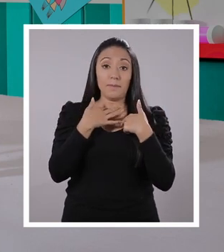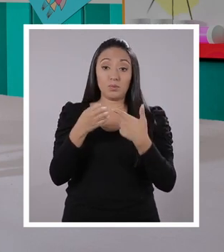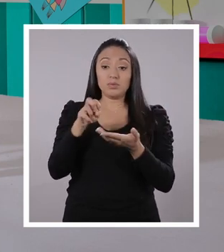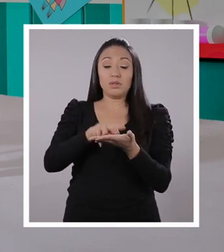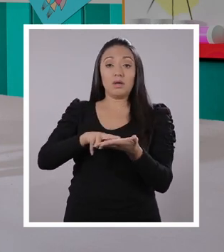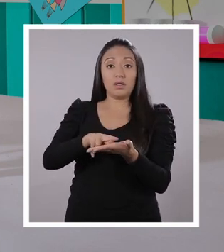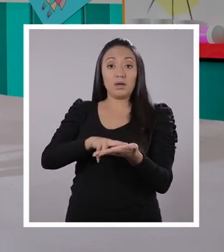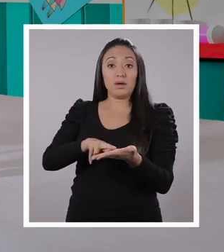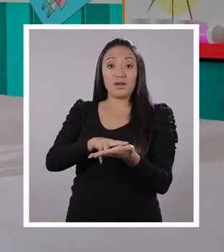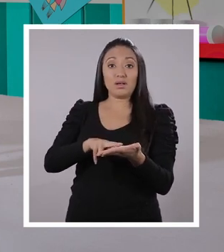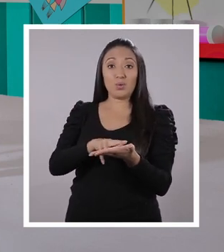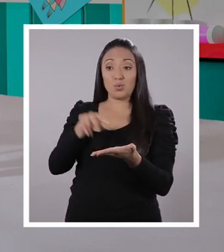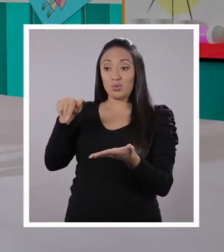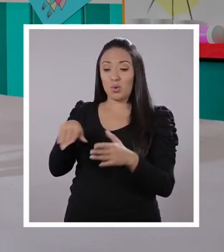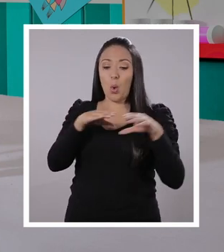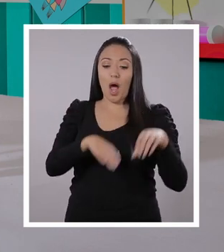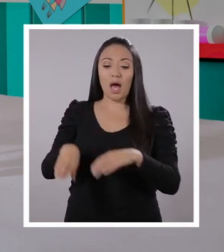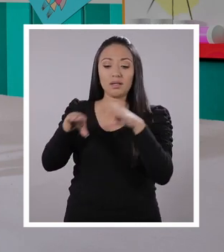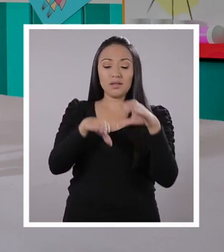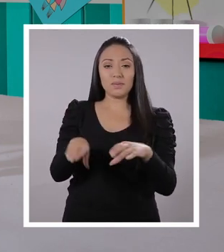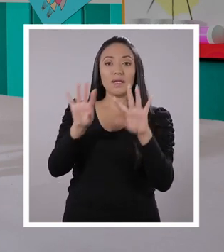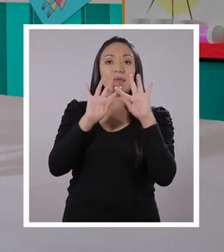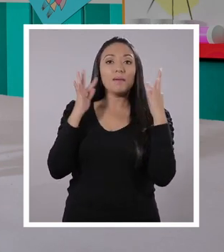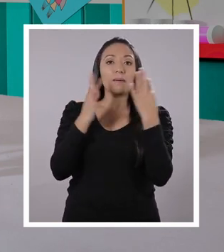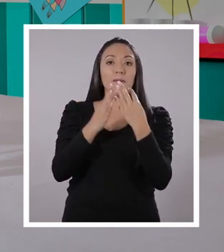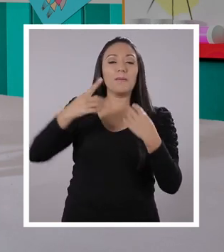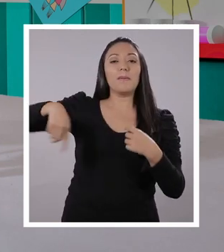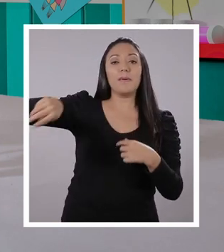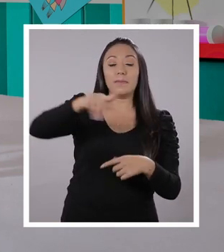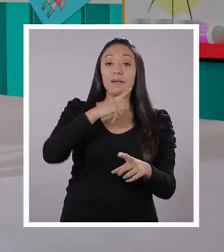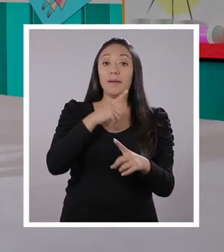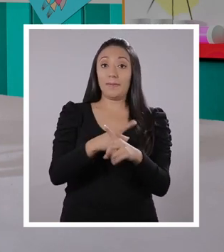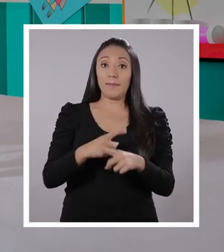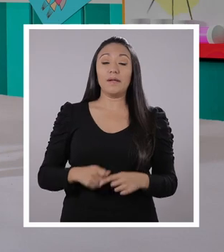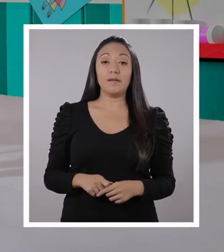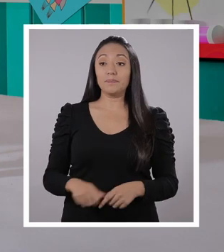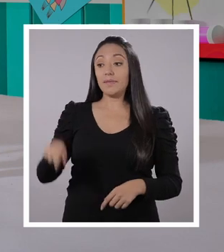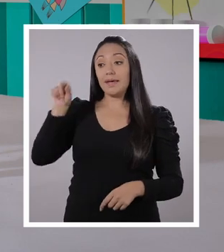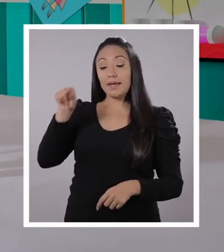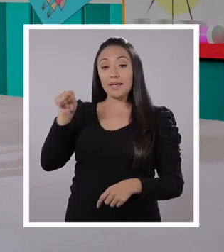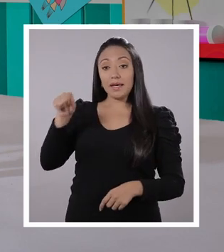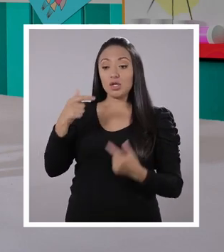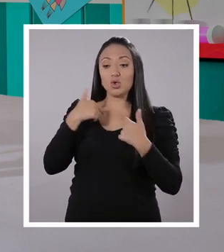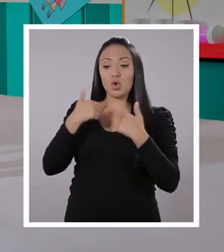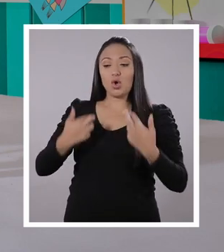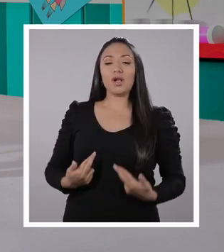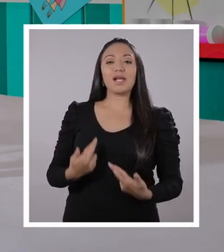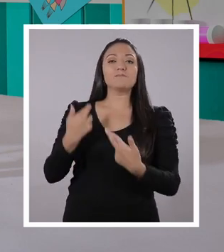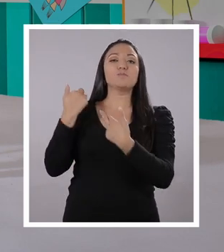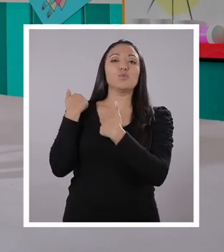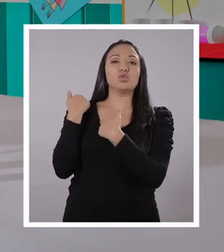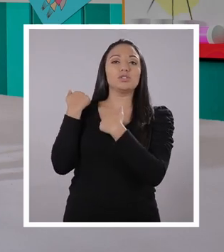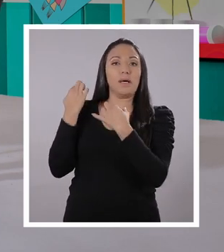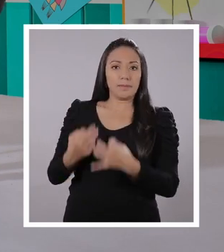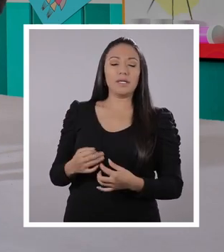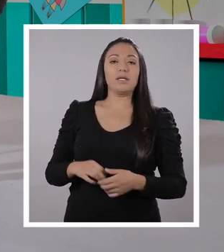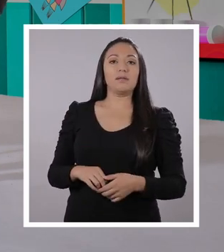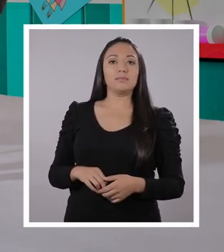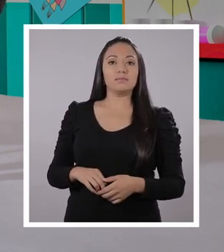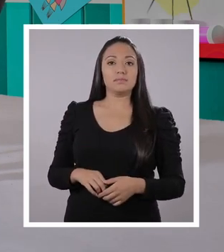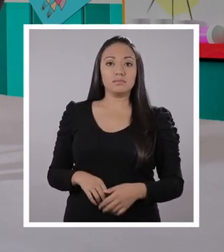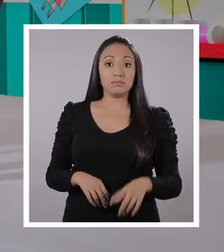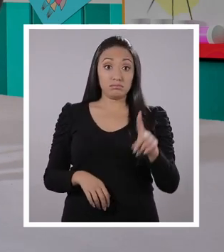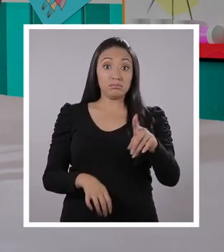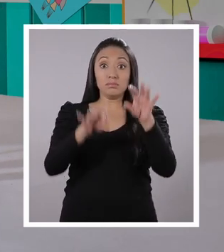para buscar una actividad en familia para el fin de semana. Me encanta. Esa va a ser una de mis responsabilidades. ¡Qué bien! Y justamente